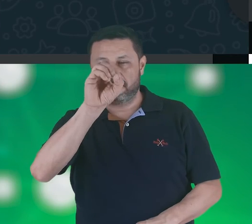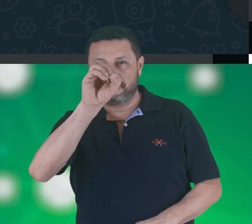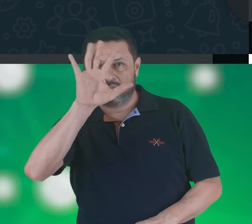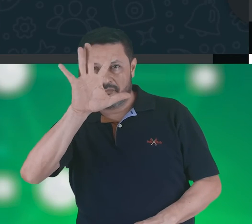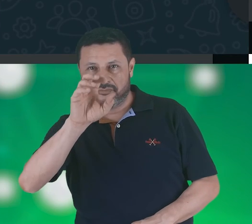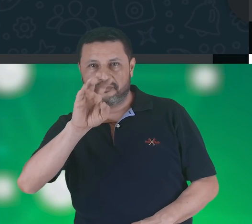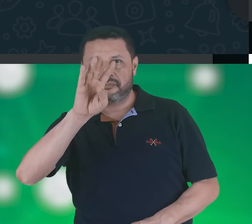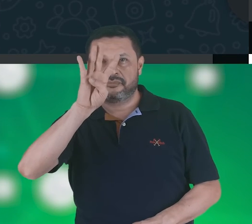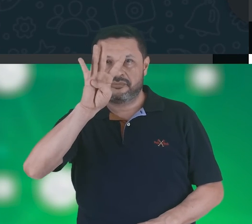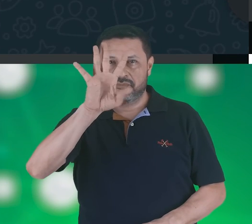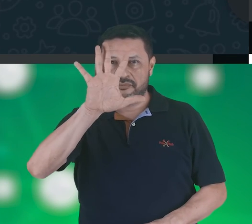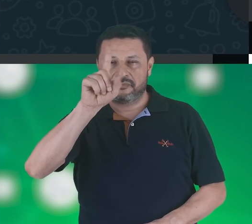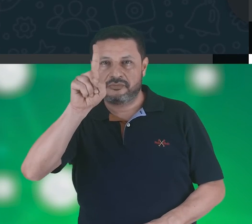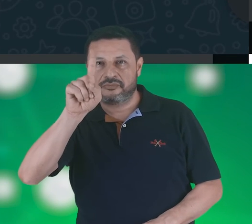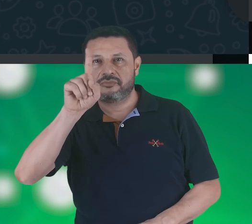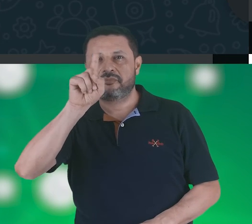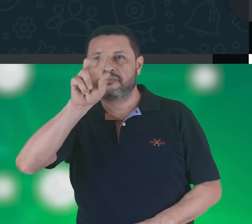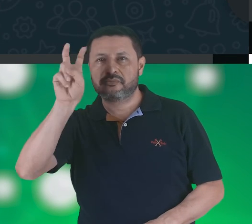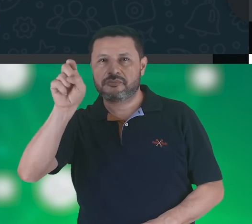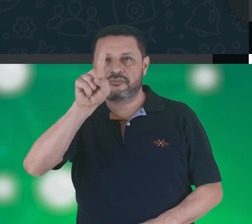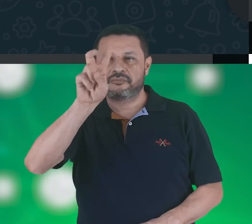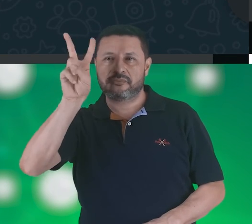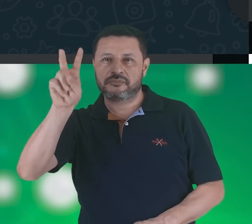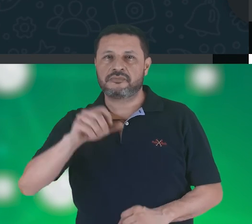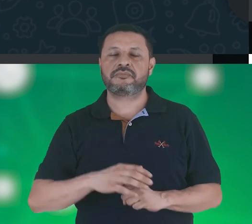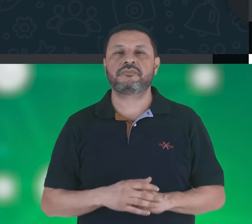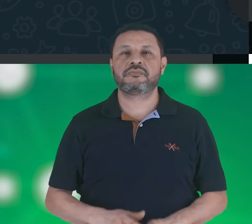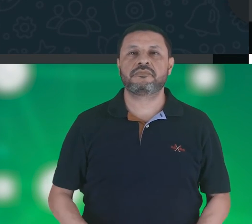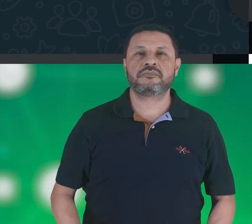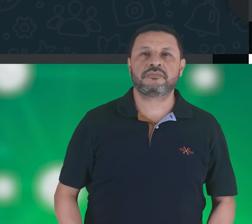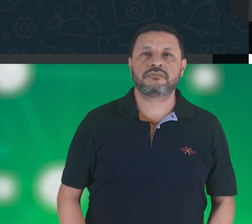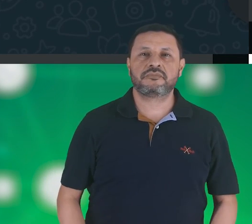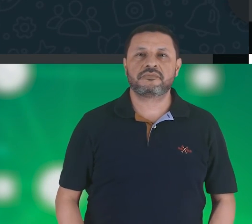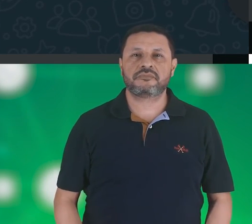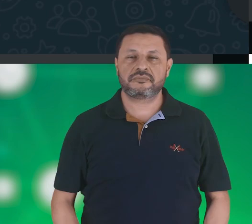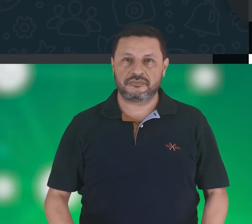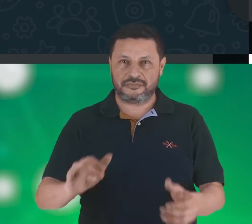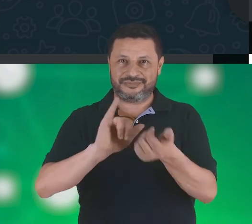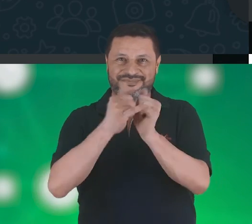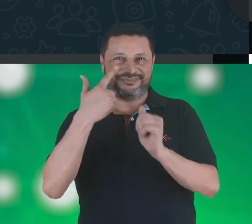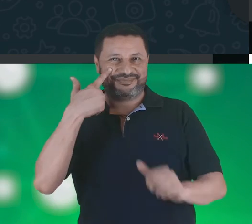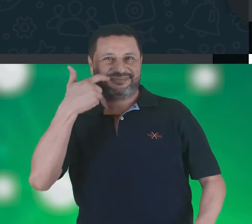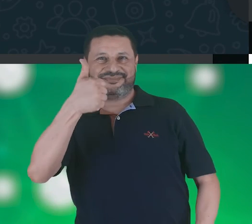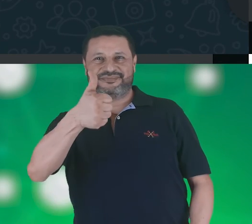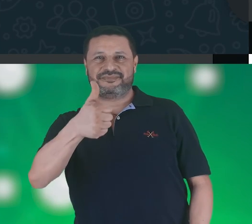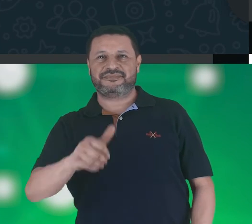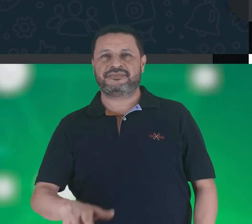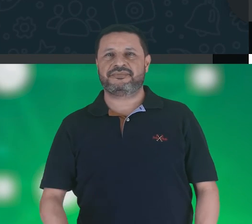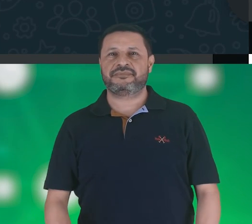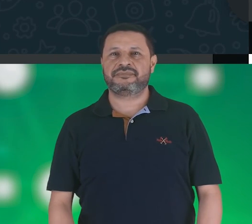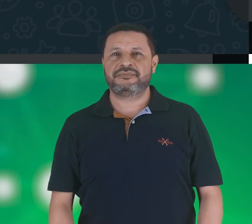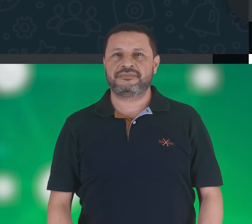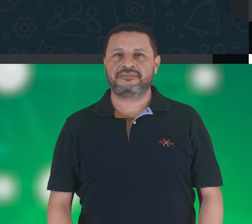número 305-451-1712. El INDE se siente.